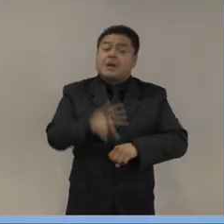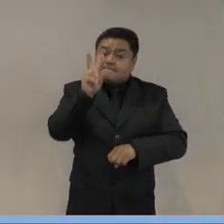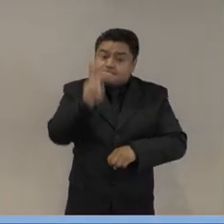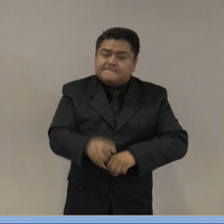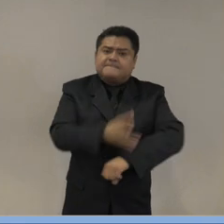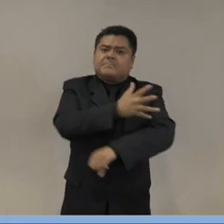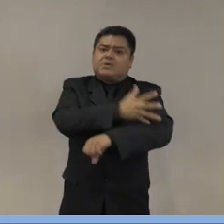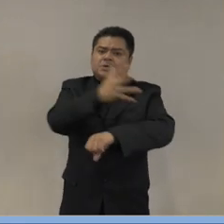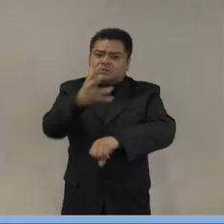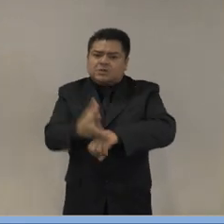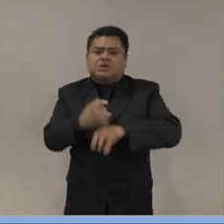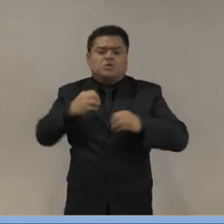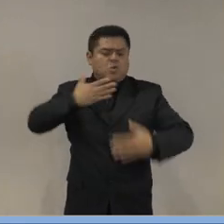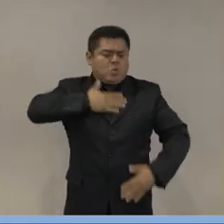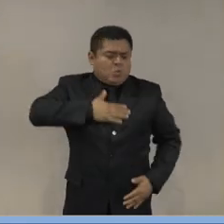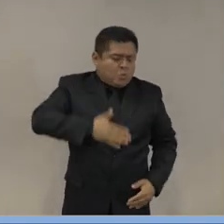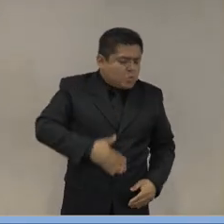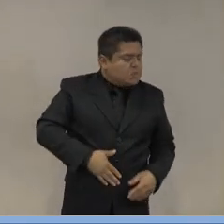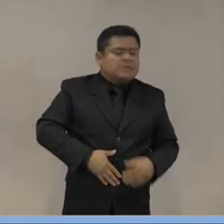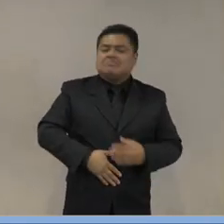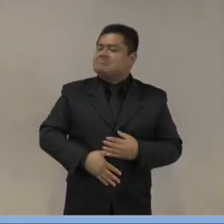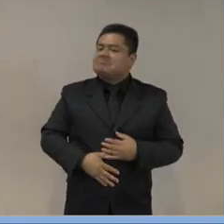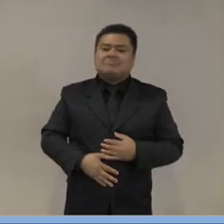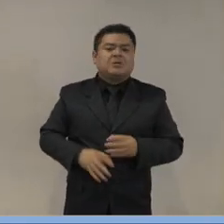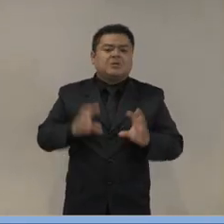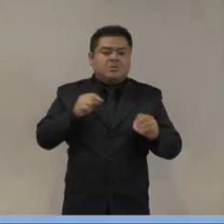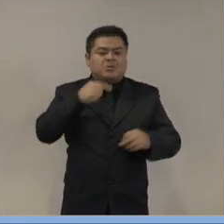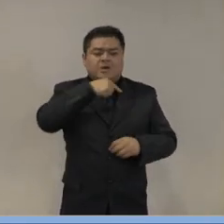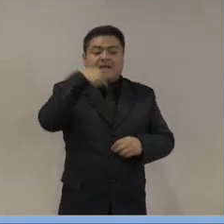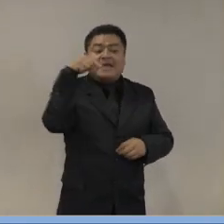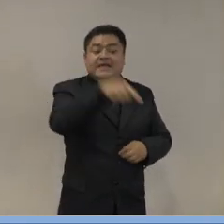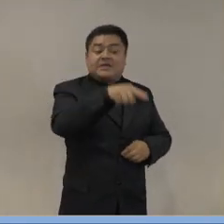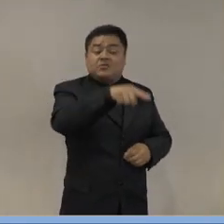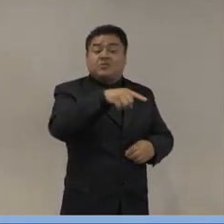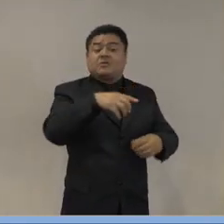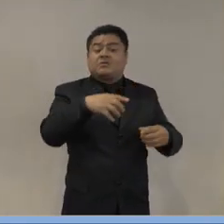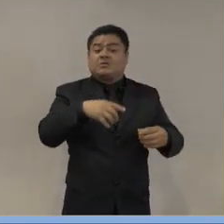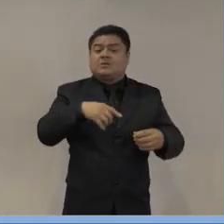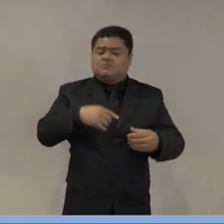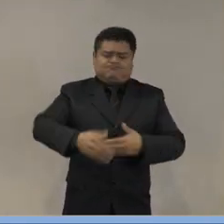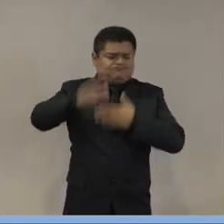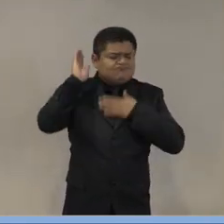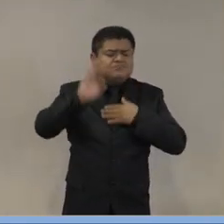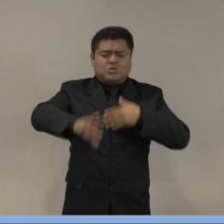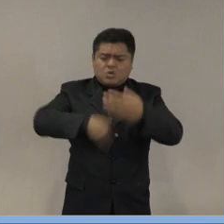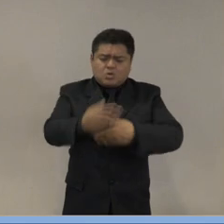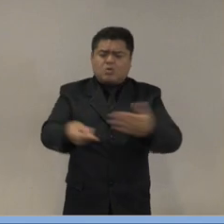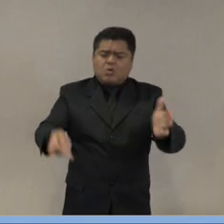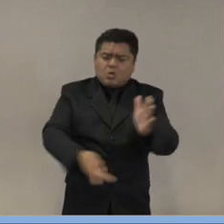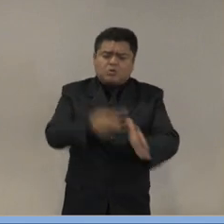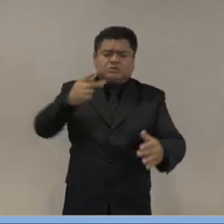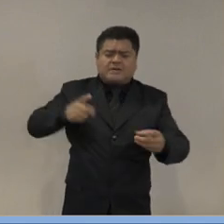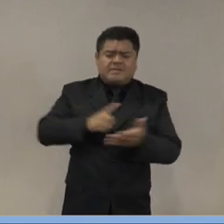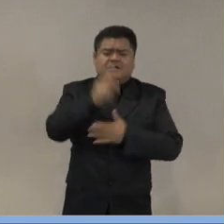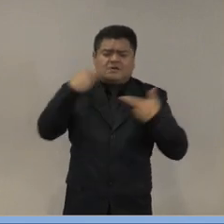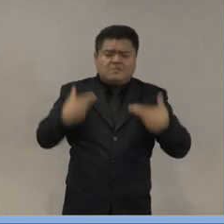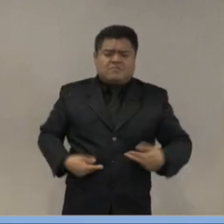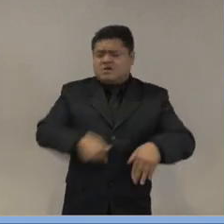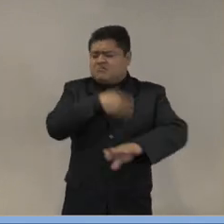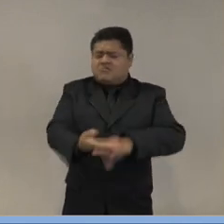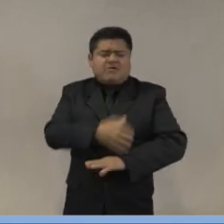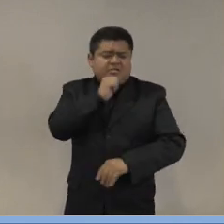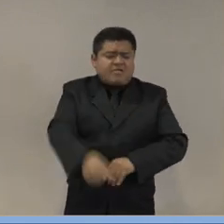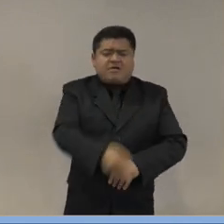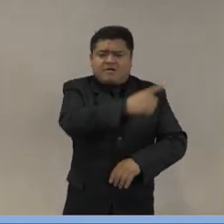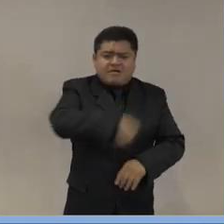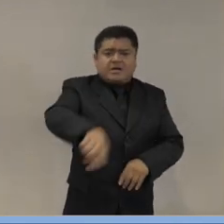sin garantías de no repetición, y resulta que en 2006, que es cuando empieza la evidencia que